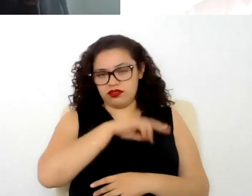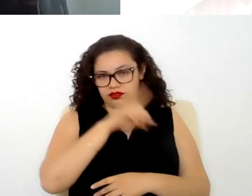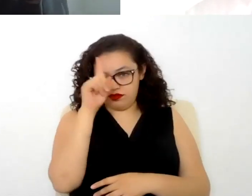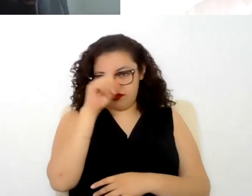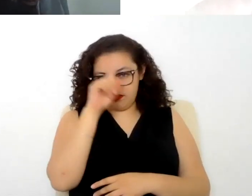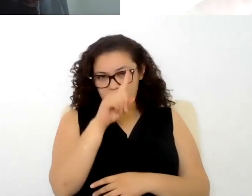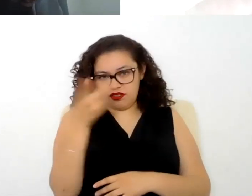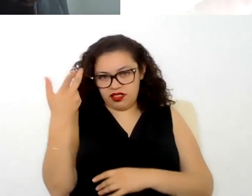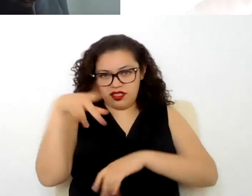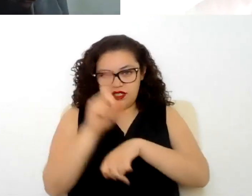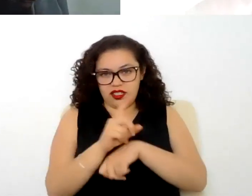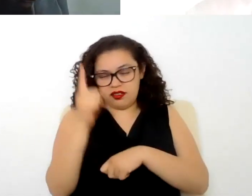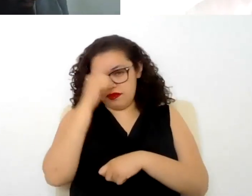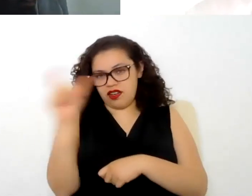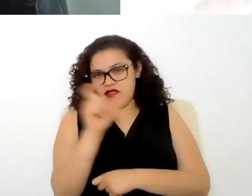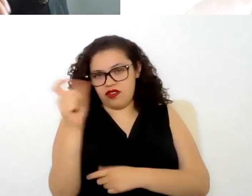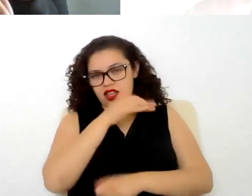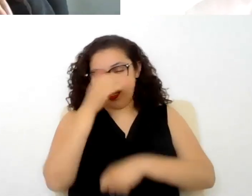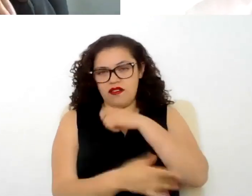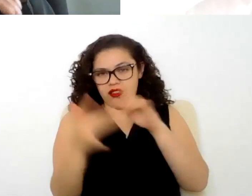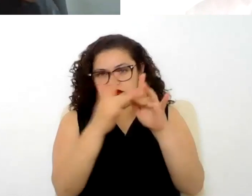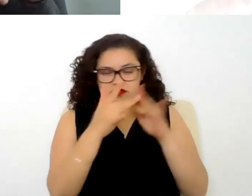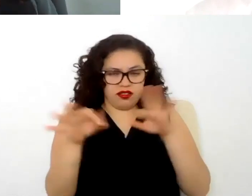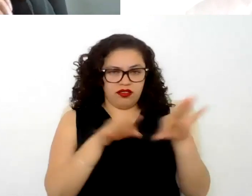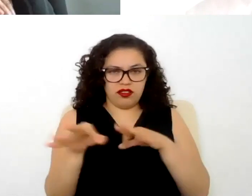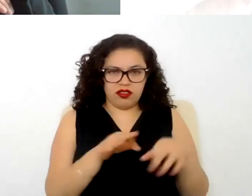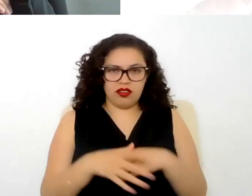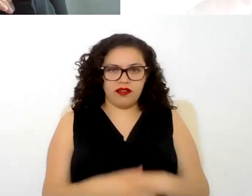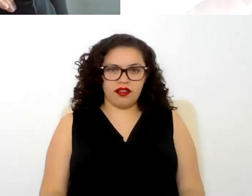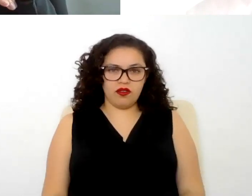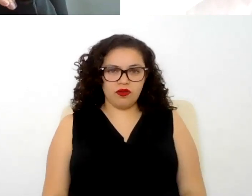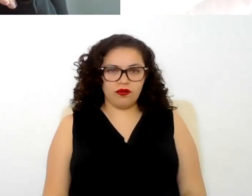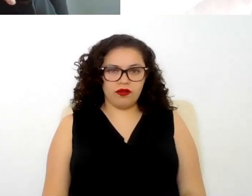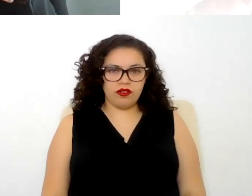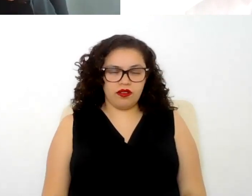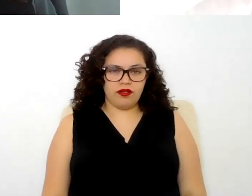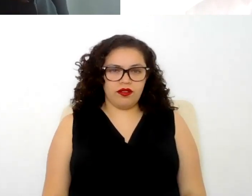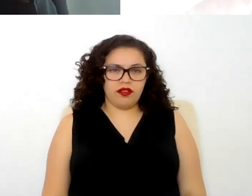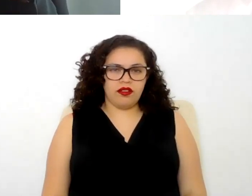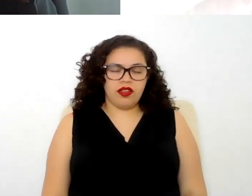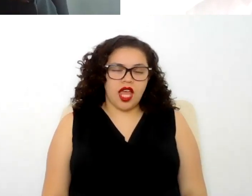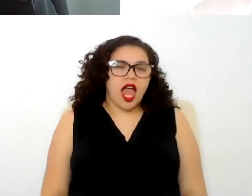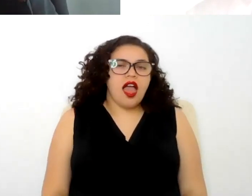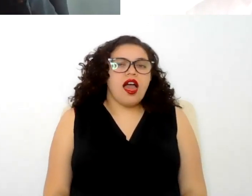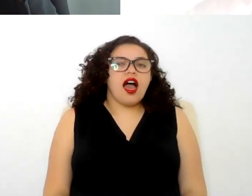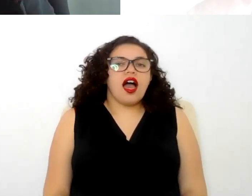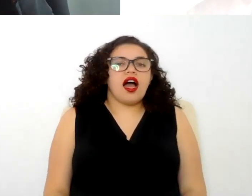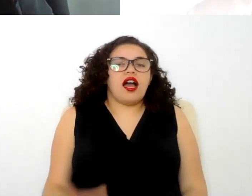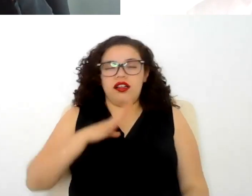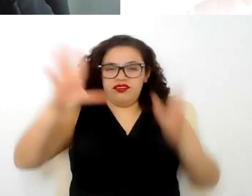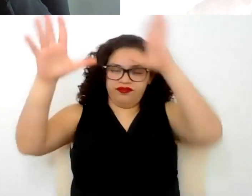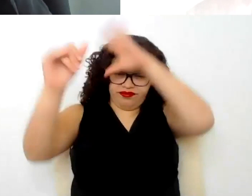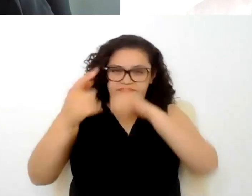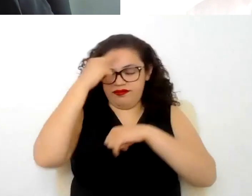que el día que termina la relación laboral o sea el día 30 se celebre un convenio de terminación de